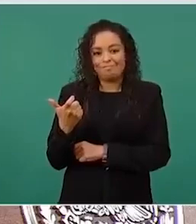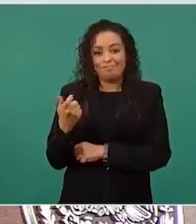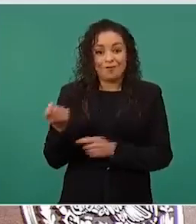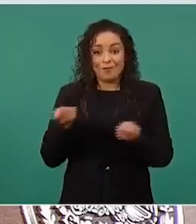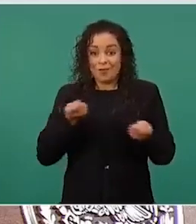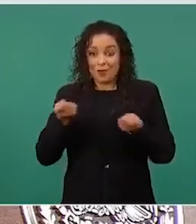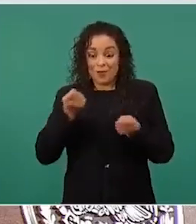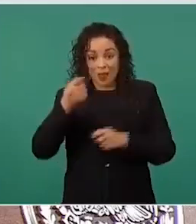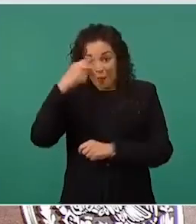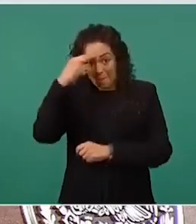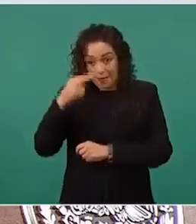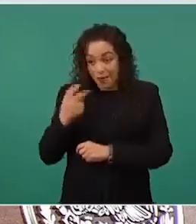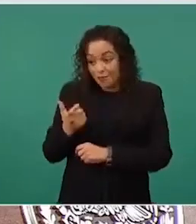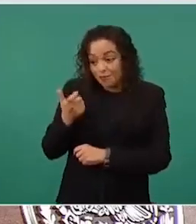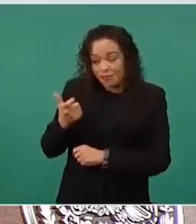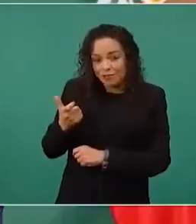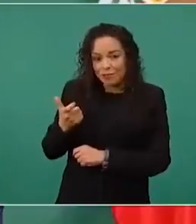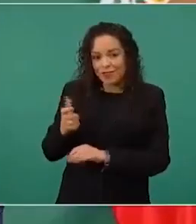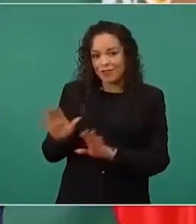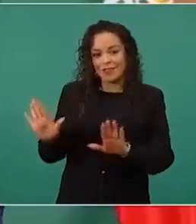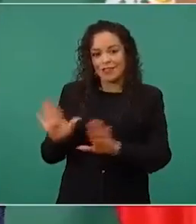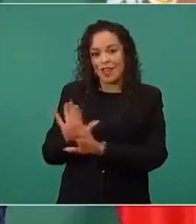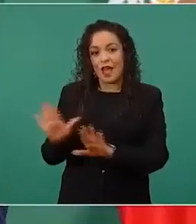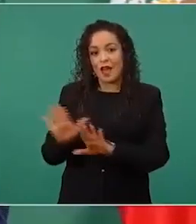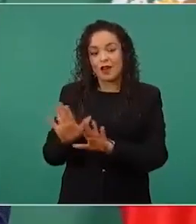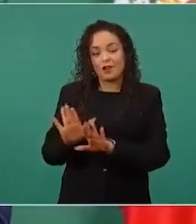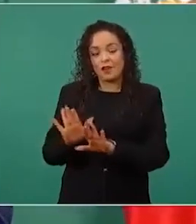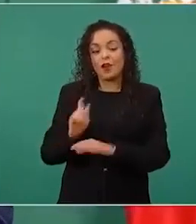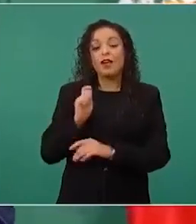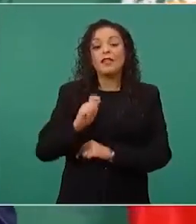Ya es el interés general,